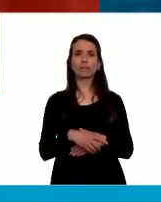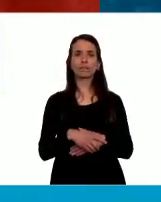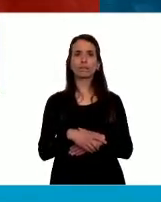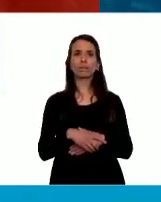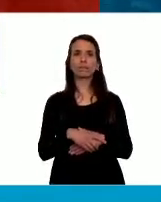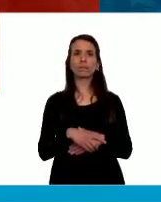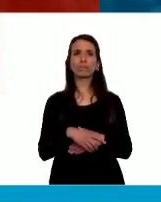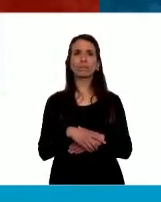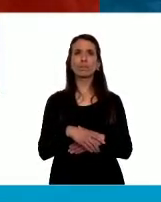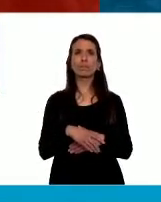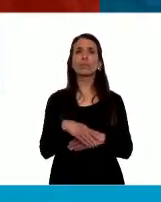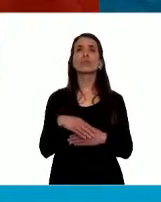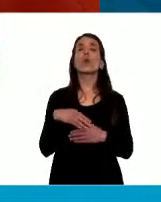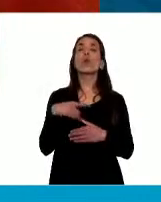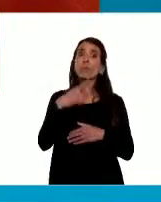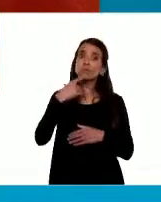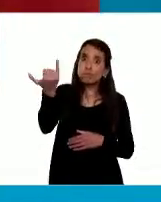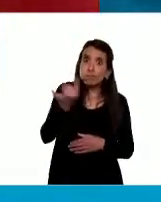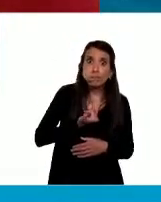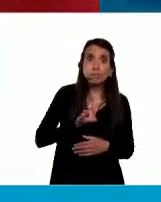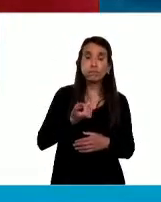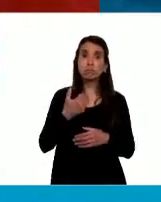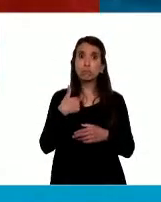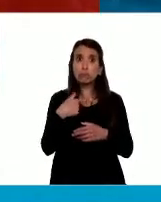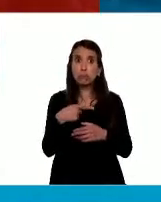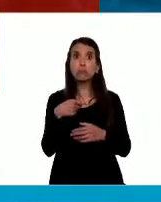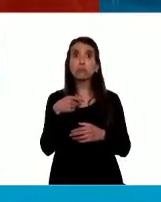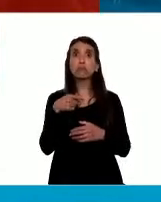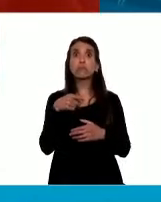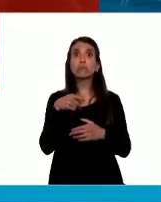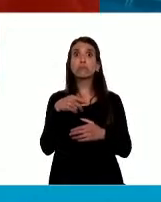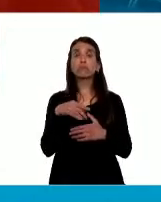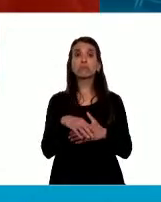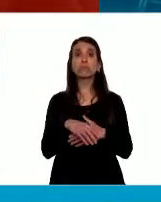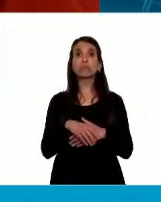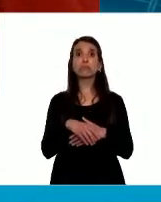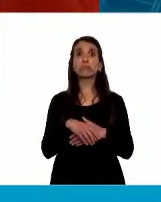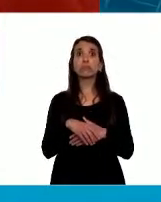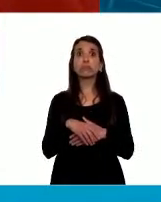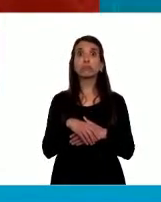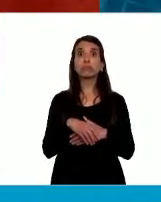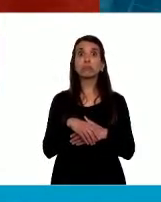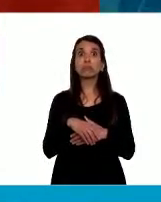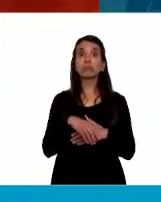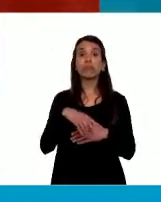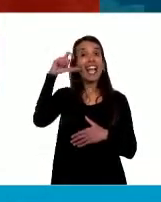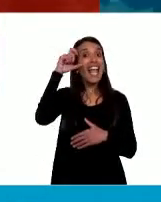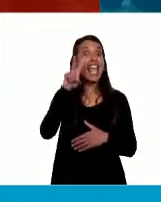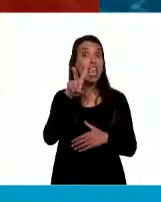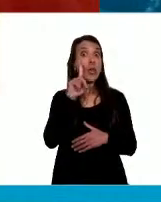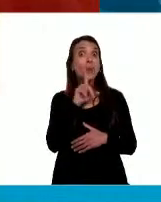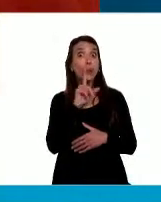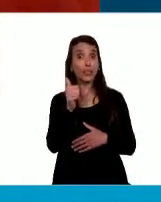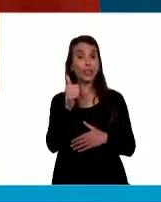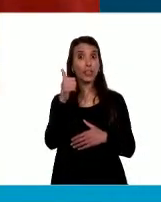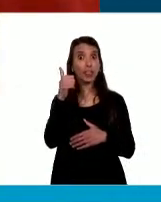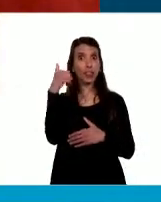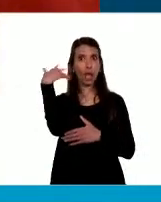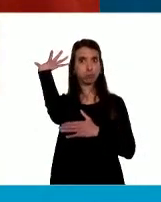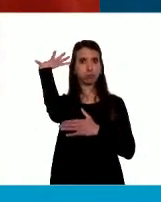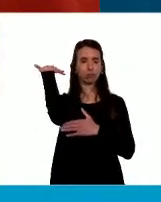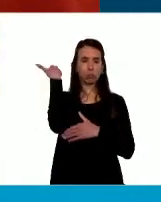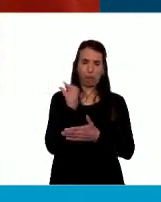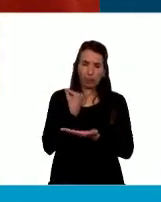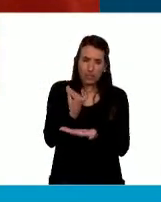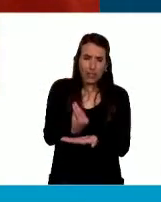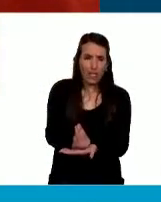Hemos sido informados de que Evita va a estar presente